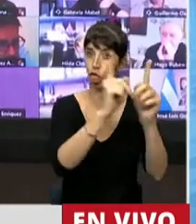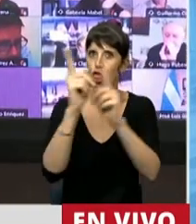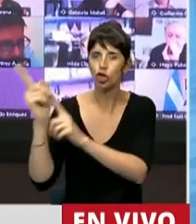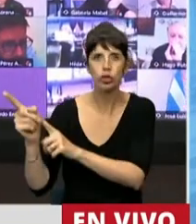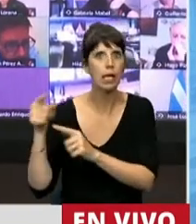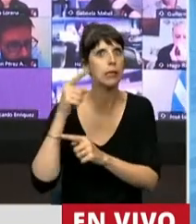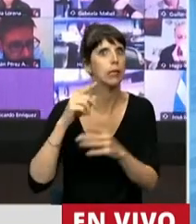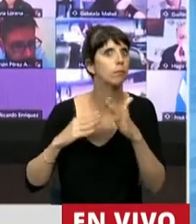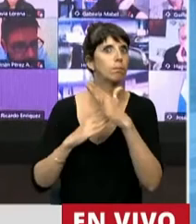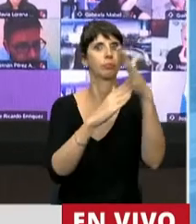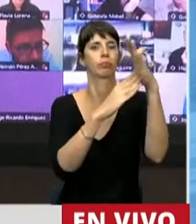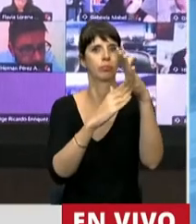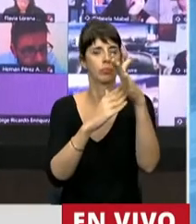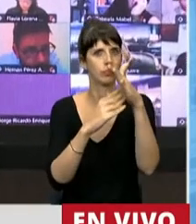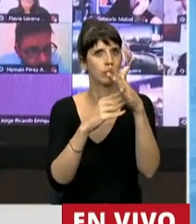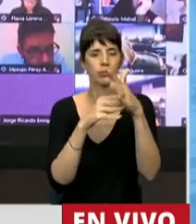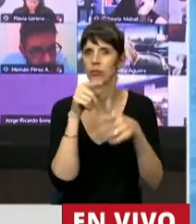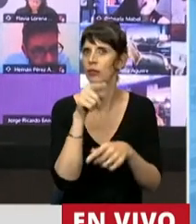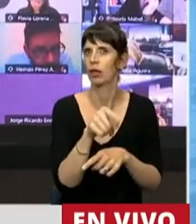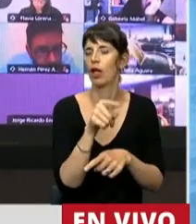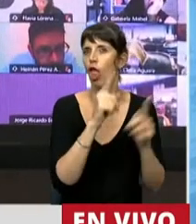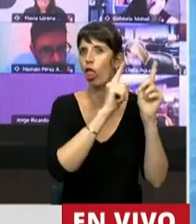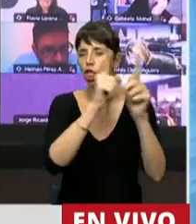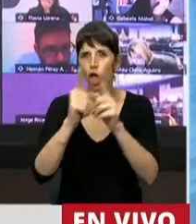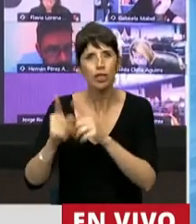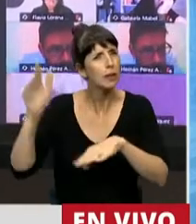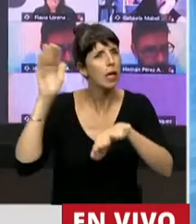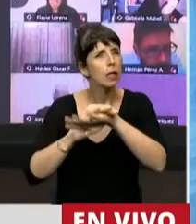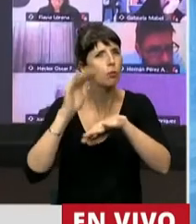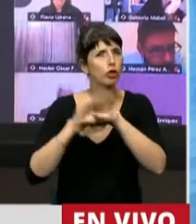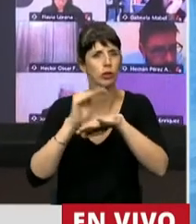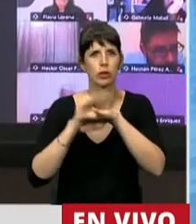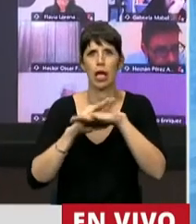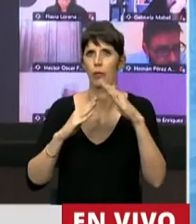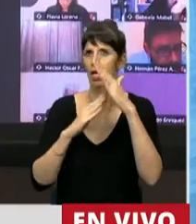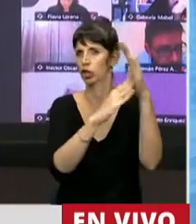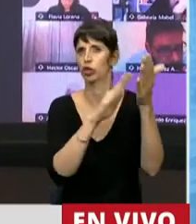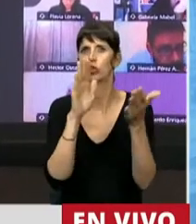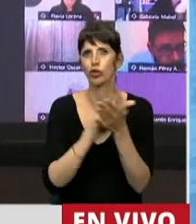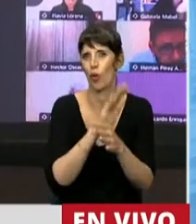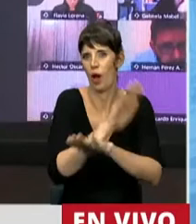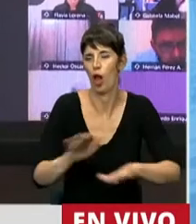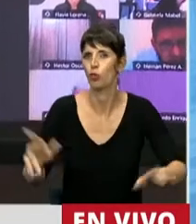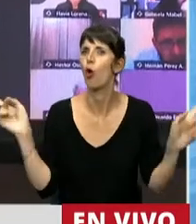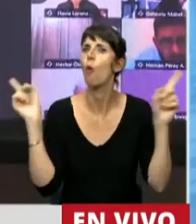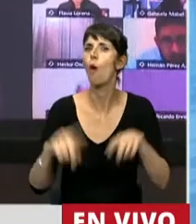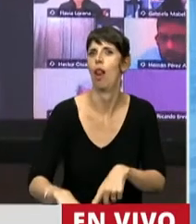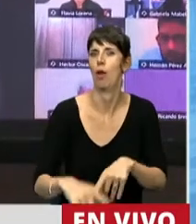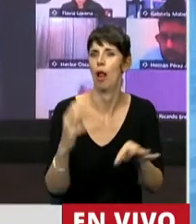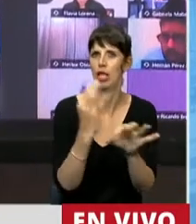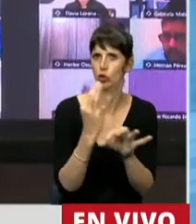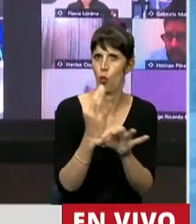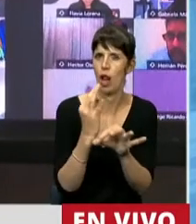protagonistas específicos de ese proceso y por lo tanto resalta la importancia